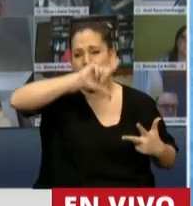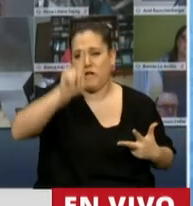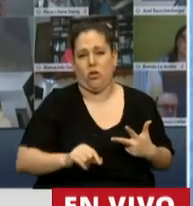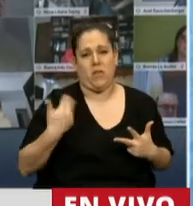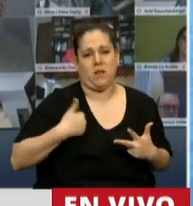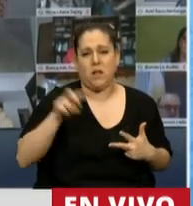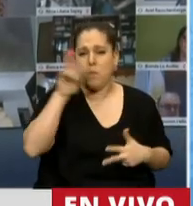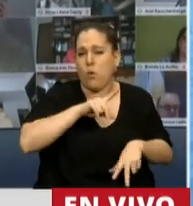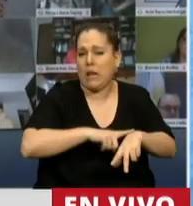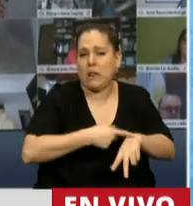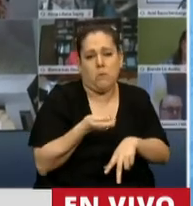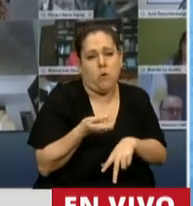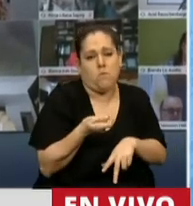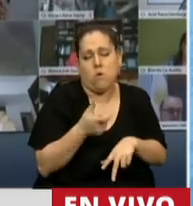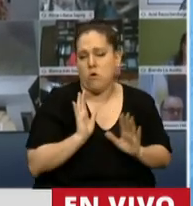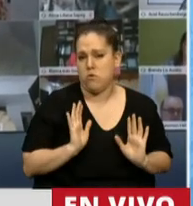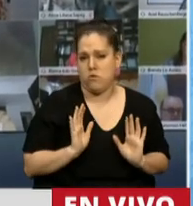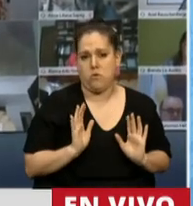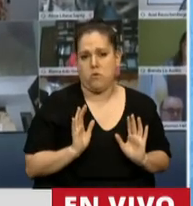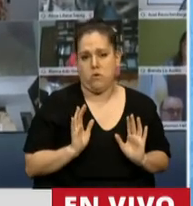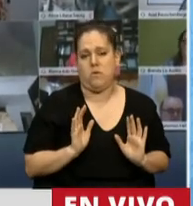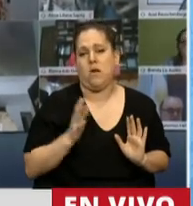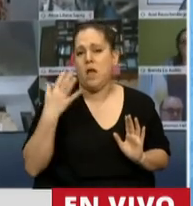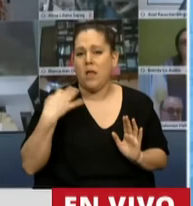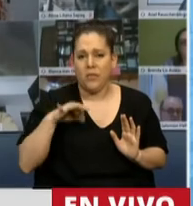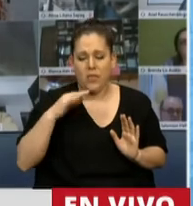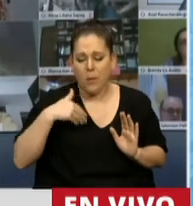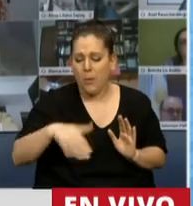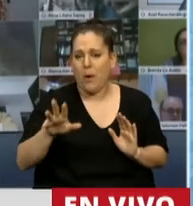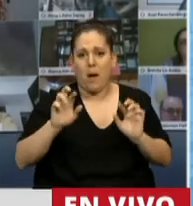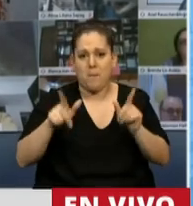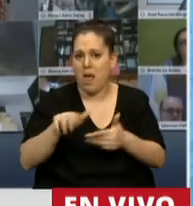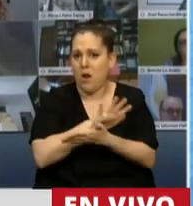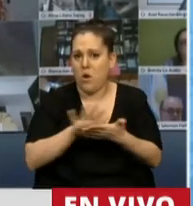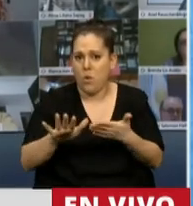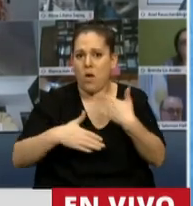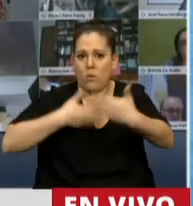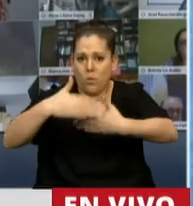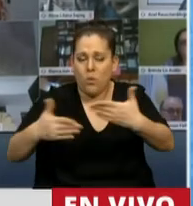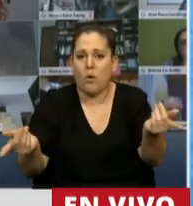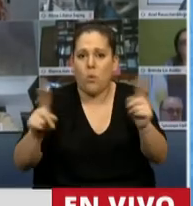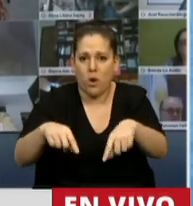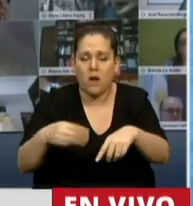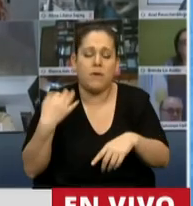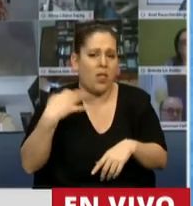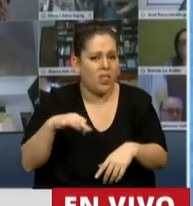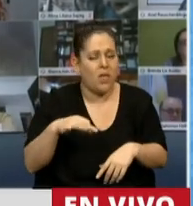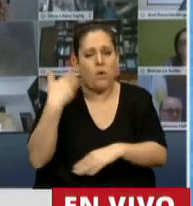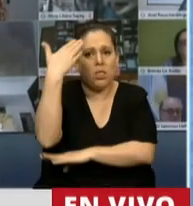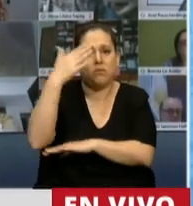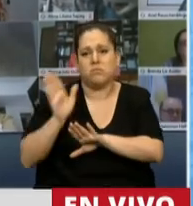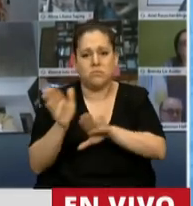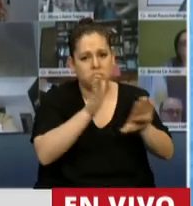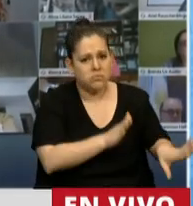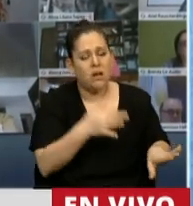Señor Presidente, la nueva normalidad tiene que trascender con urgencia el plano discursivo. Debemos hacer todo lo